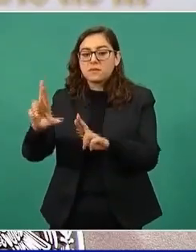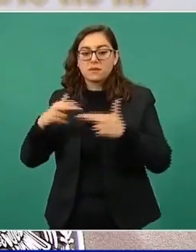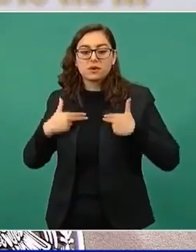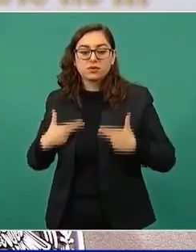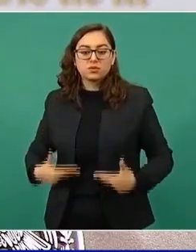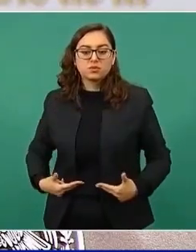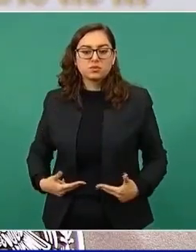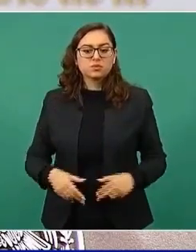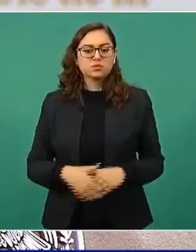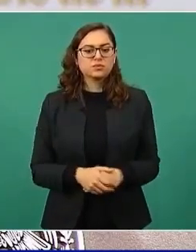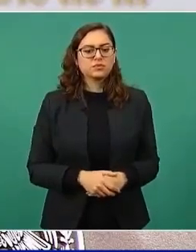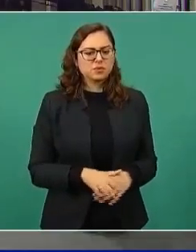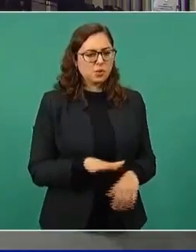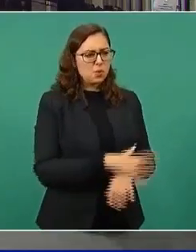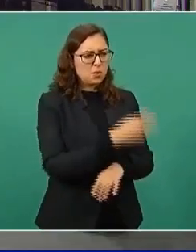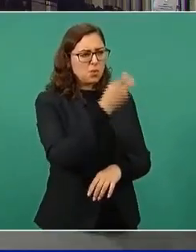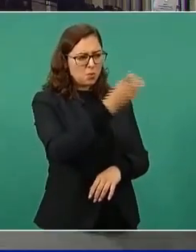Y precisamente en ese sentido, presidente, y ya con esto…